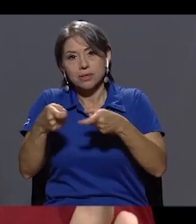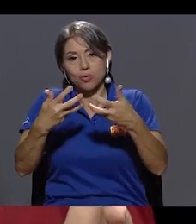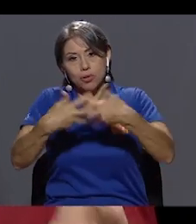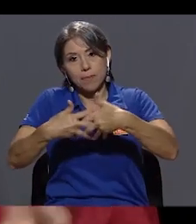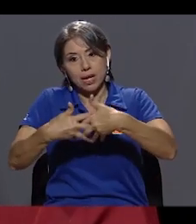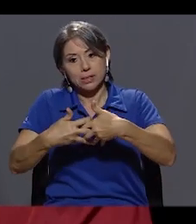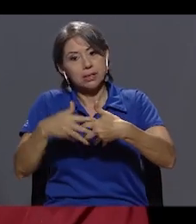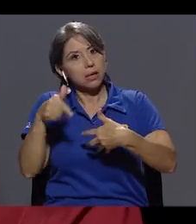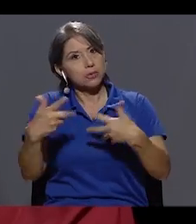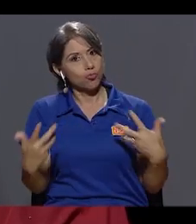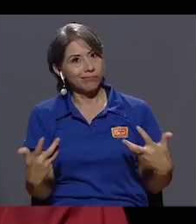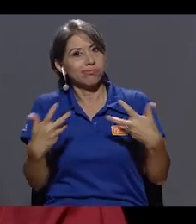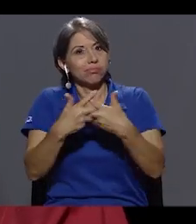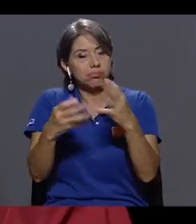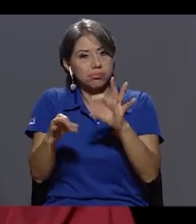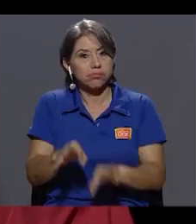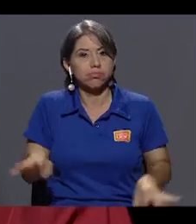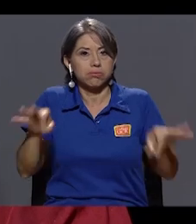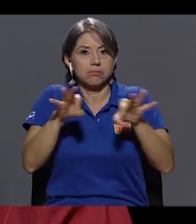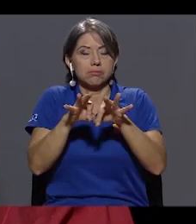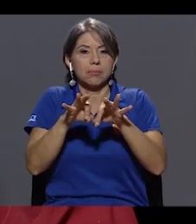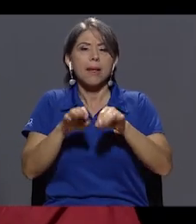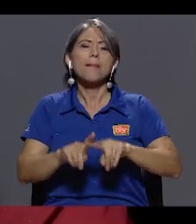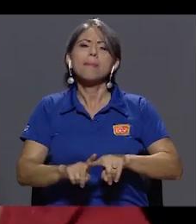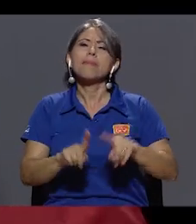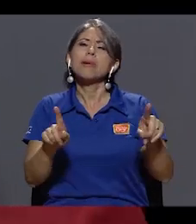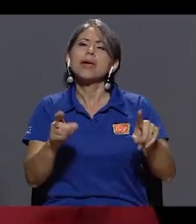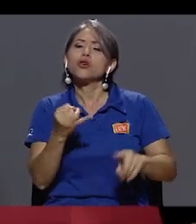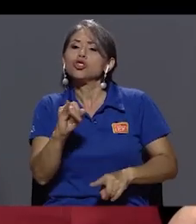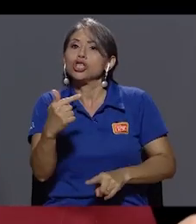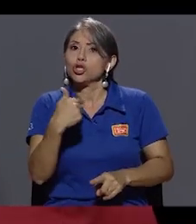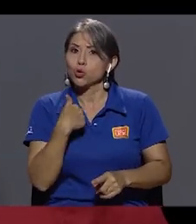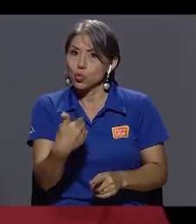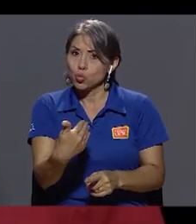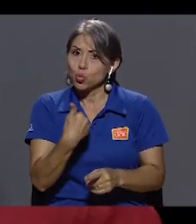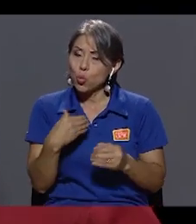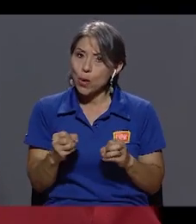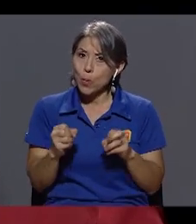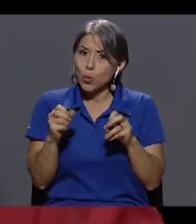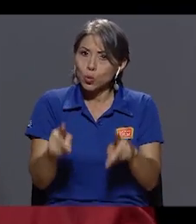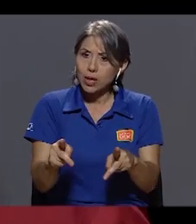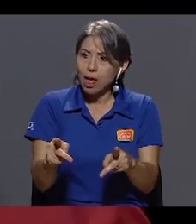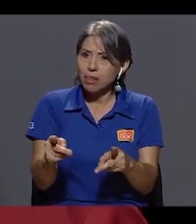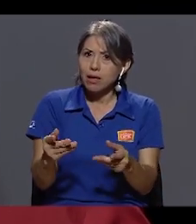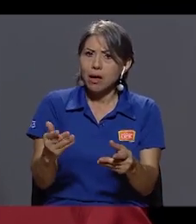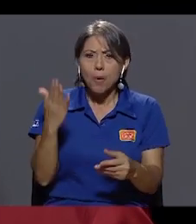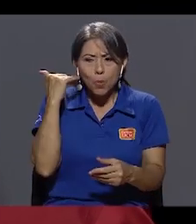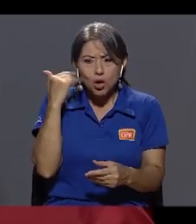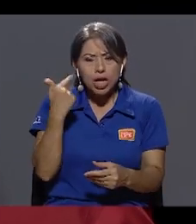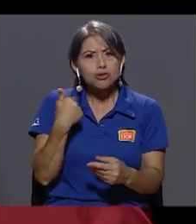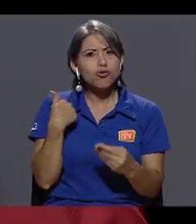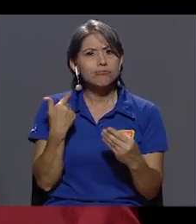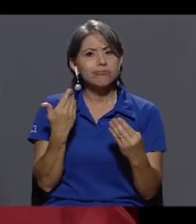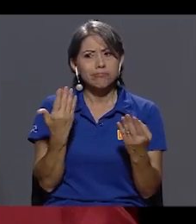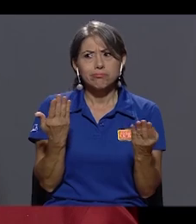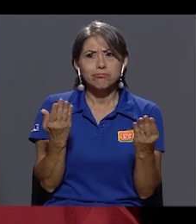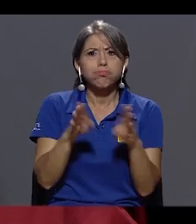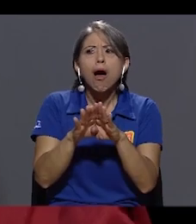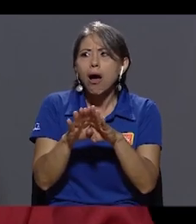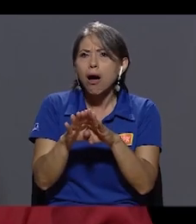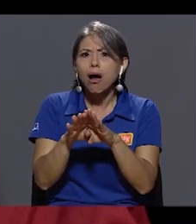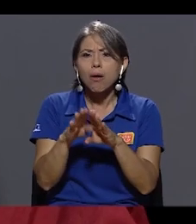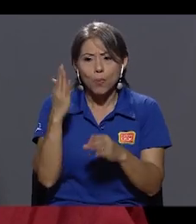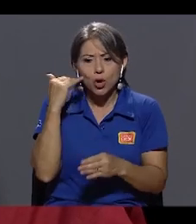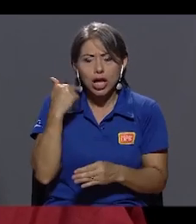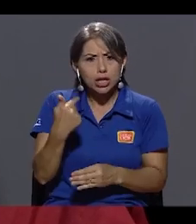que es un complemento muy importante. Pero entonces, si yo tuve esa oportunidad, ¿por qué yo me voy a cerrar la posibilidad